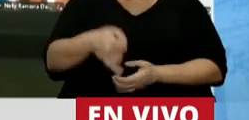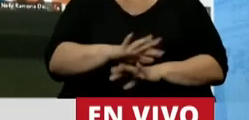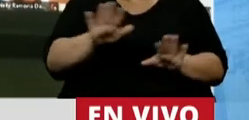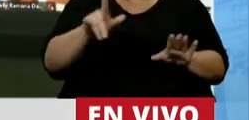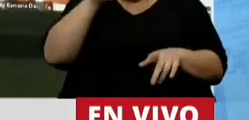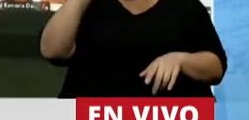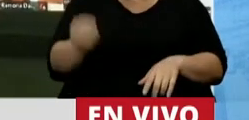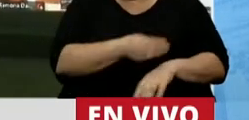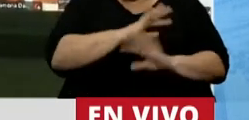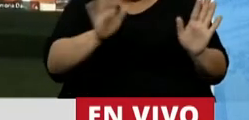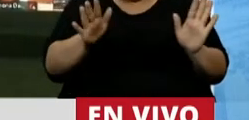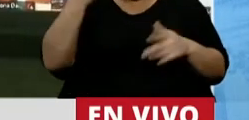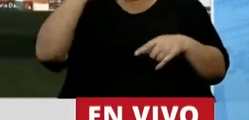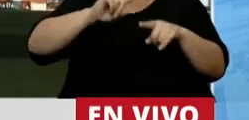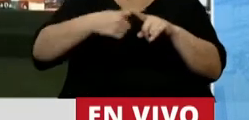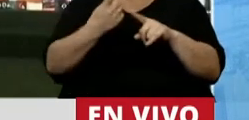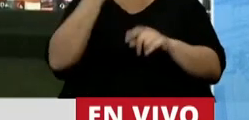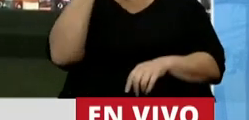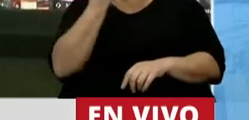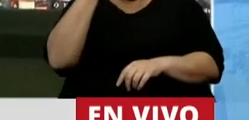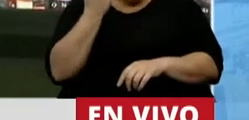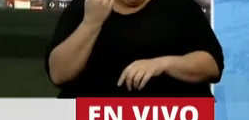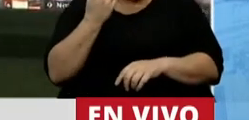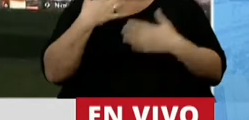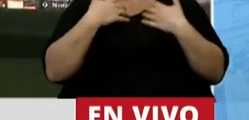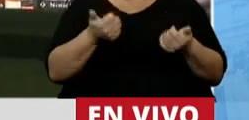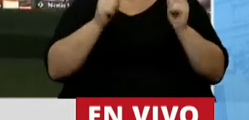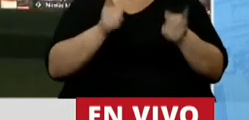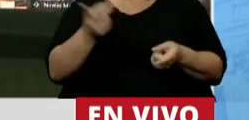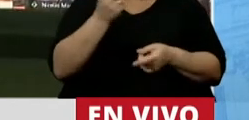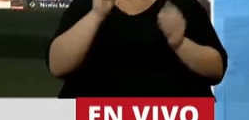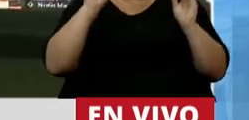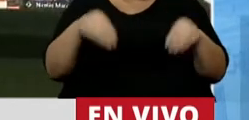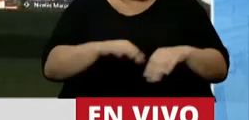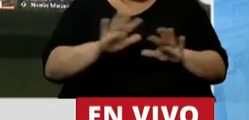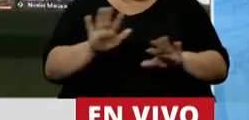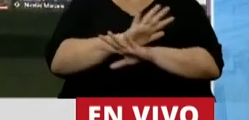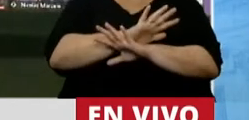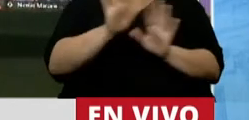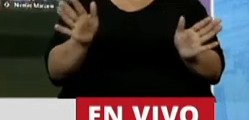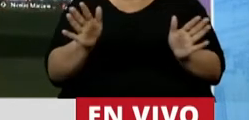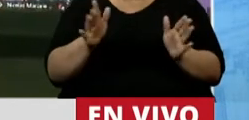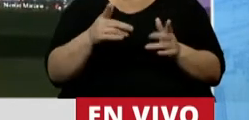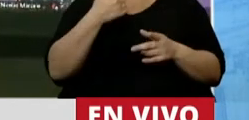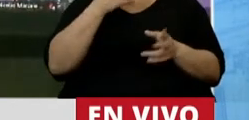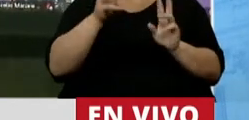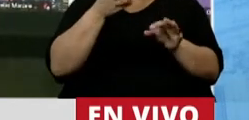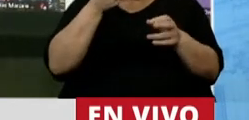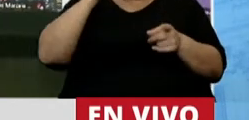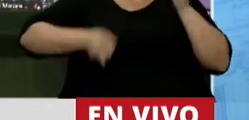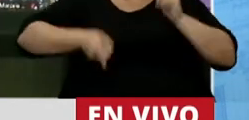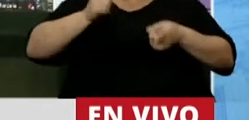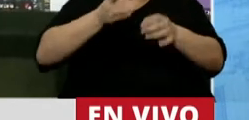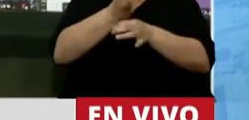rotundo fracaso en las políticas económicas y de salud. Terminen con el adoctrinamiento